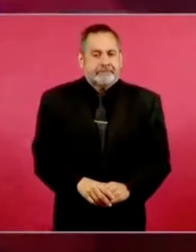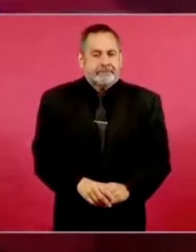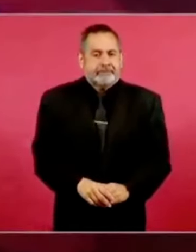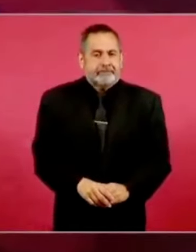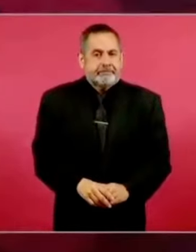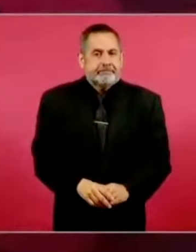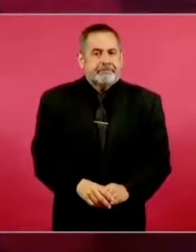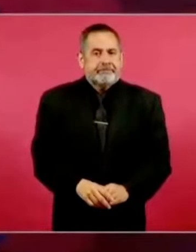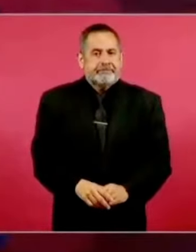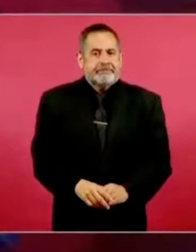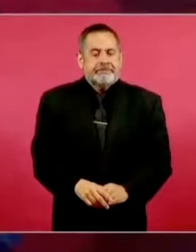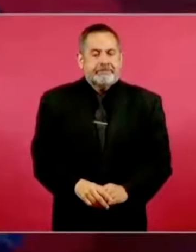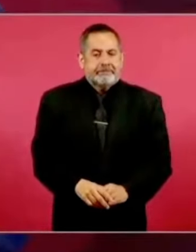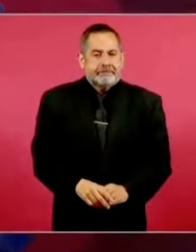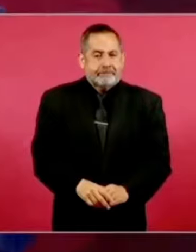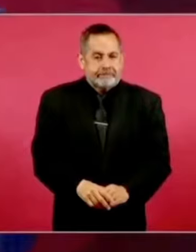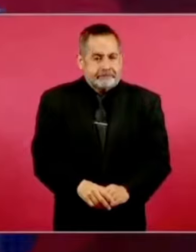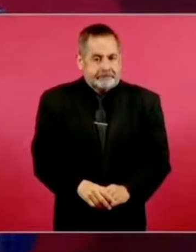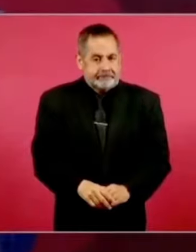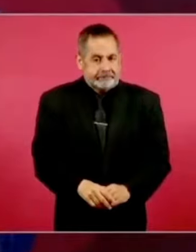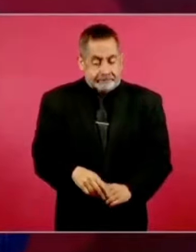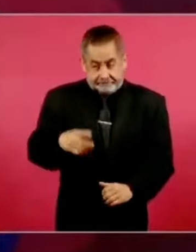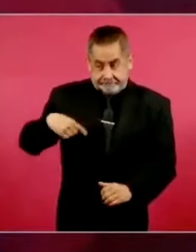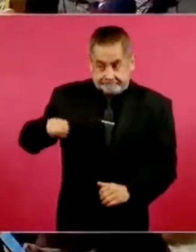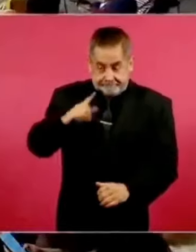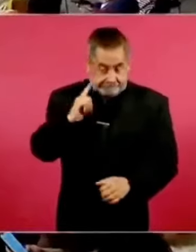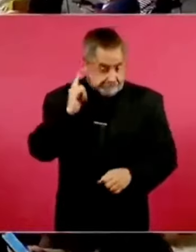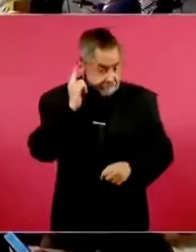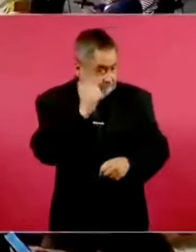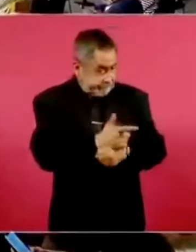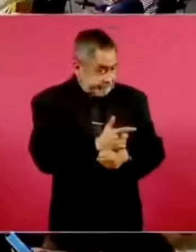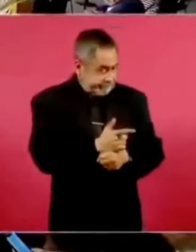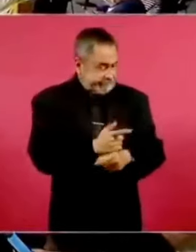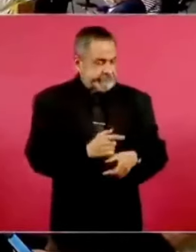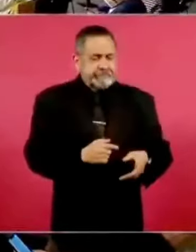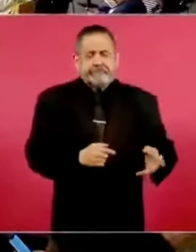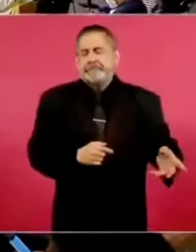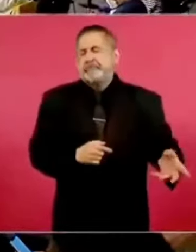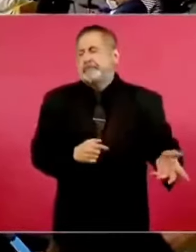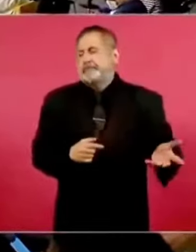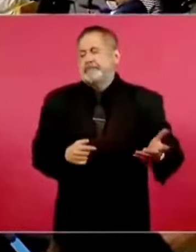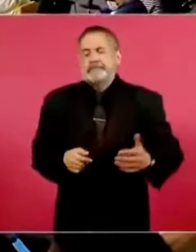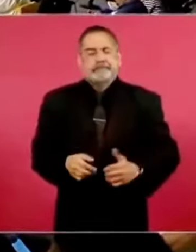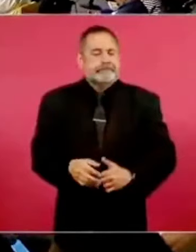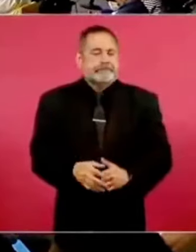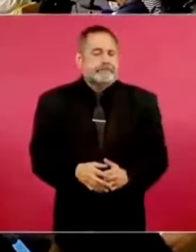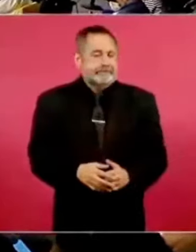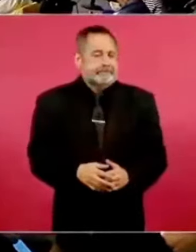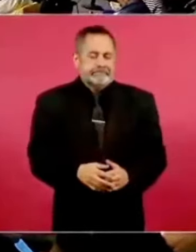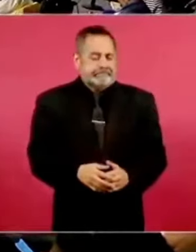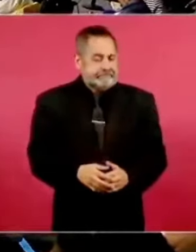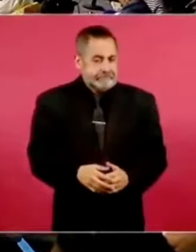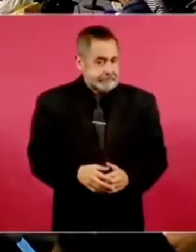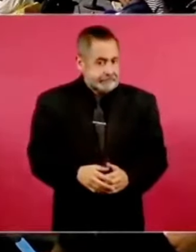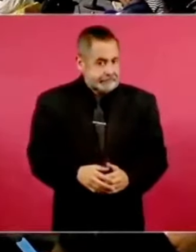Se descubrió que